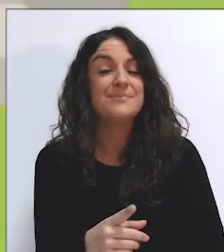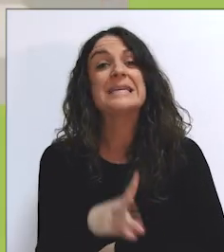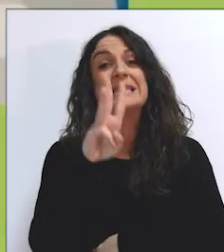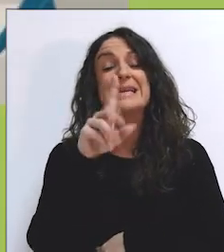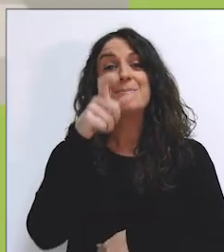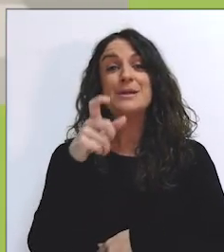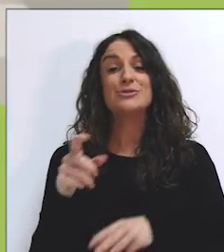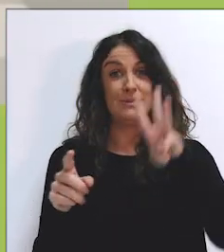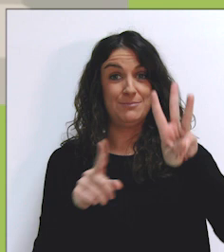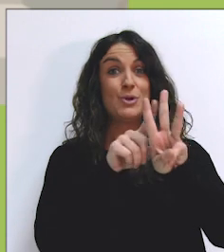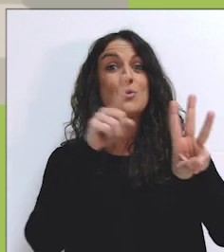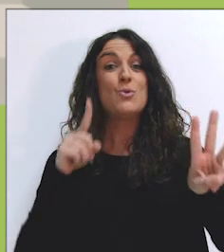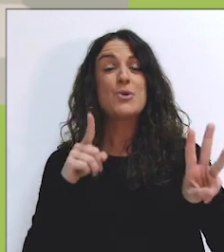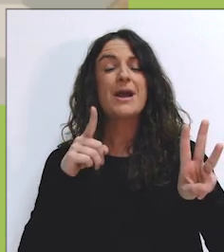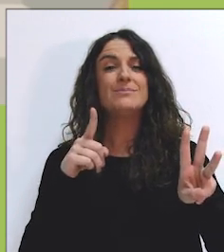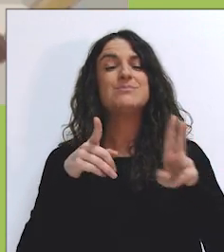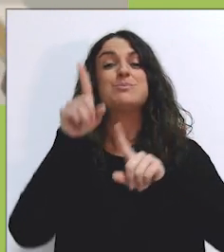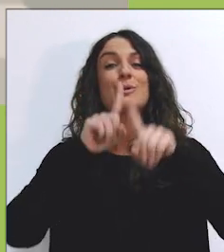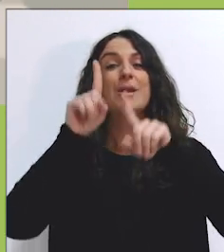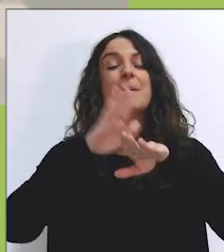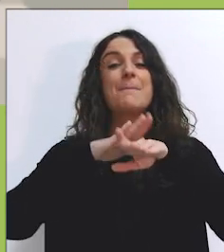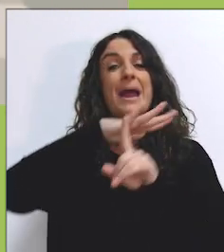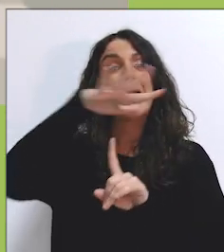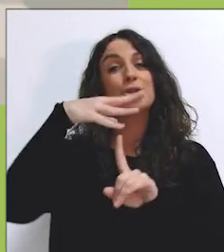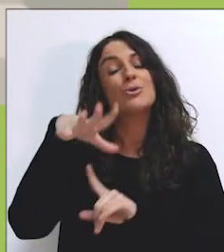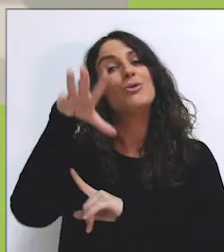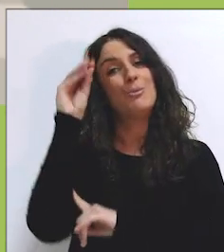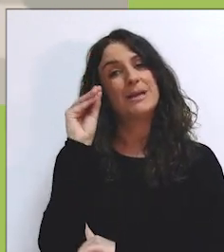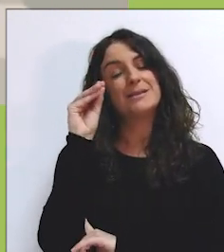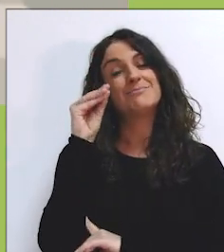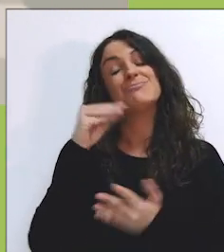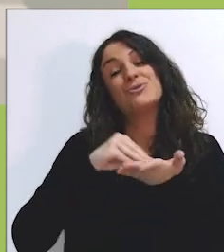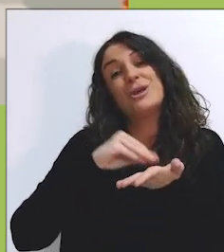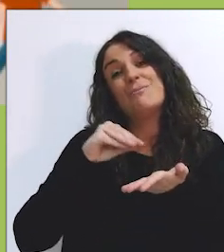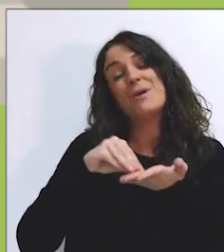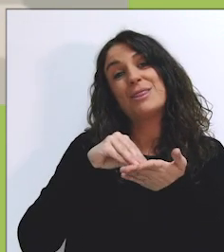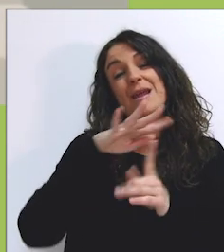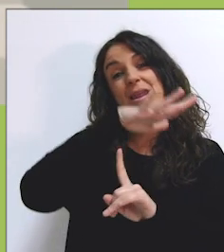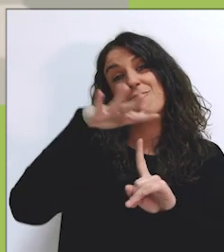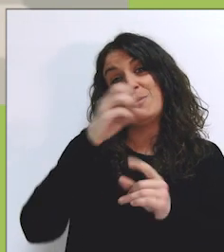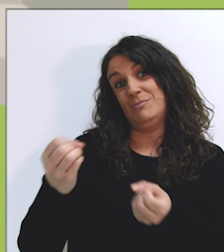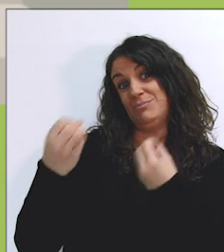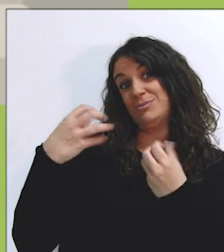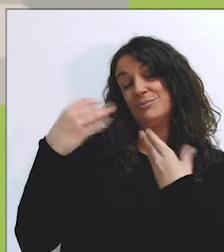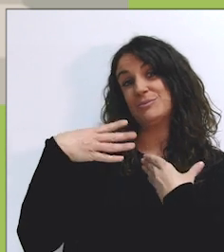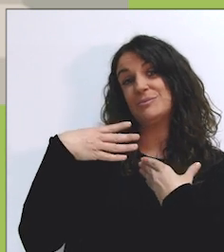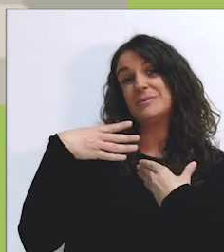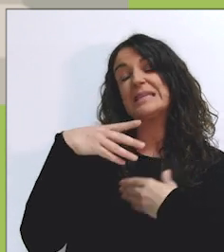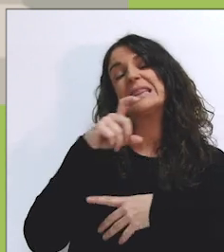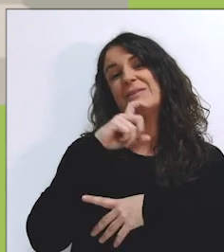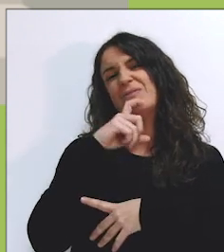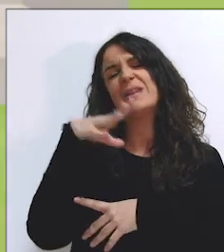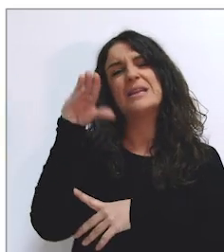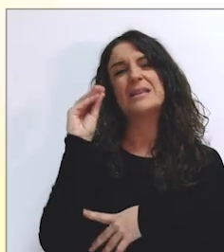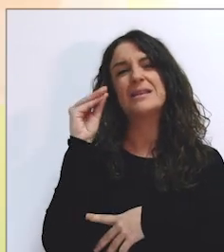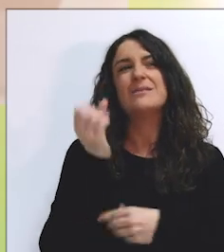de cada tres personas tiene dificultades para comprender su entorno... ...a veces resulta difícil comprender toda la información que nos rodea... ...hay poca